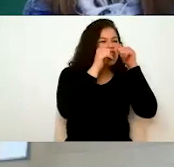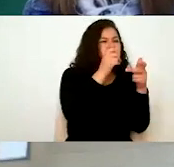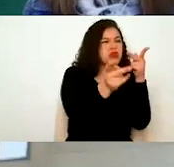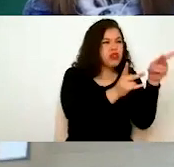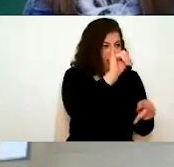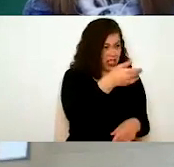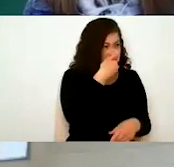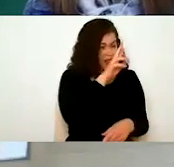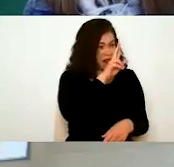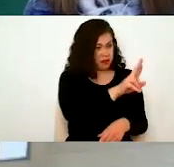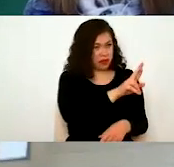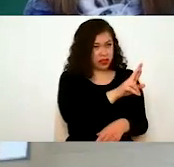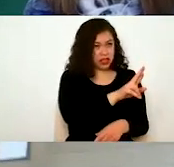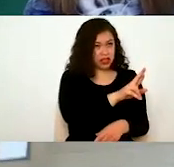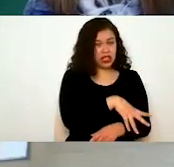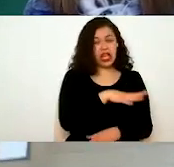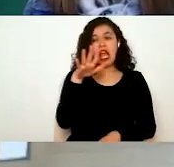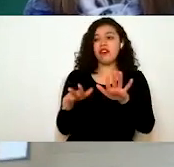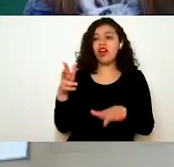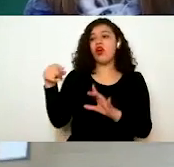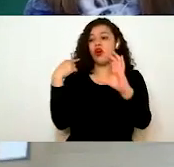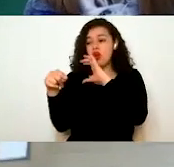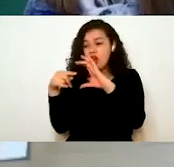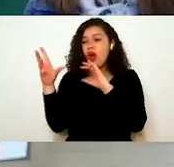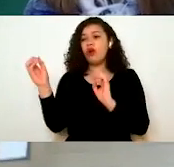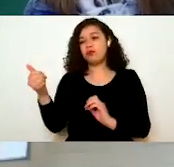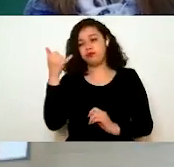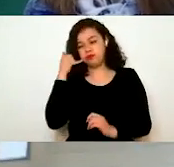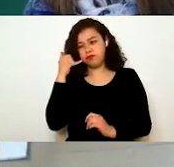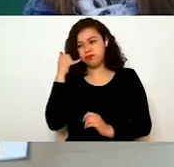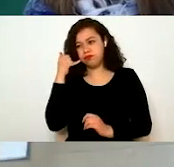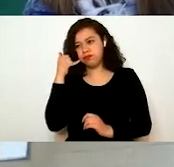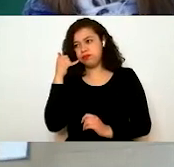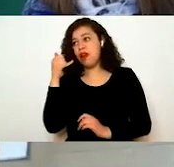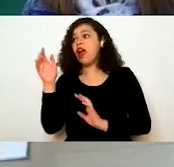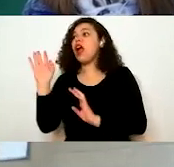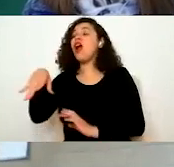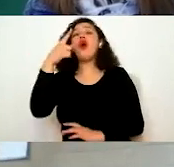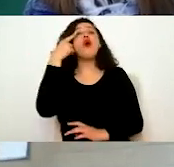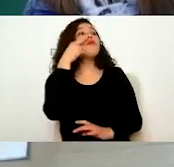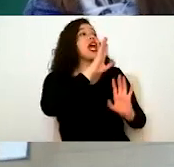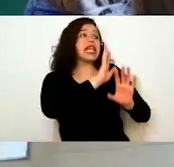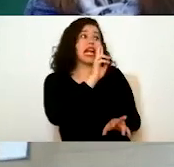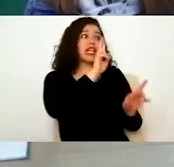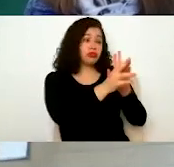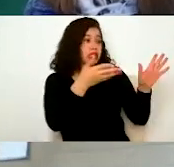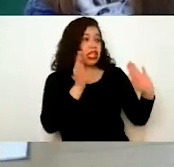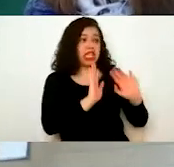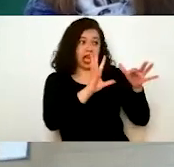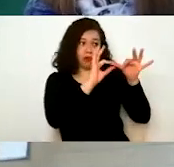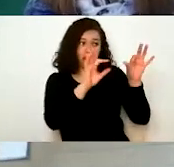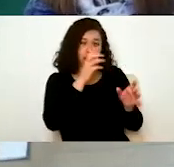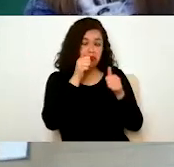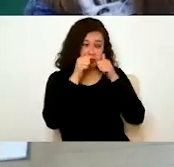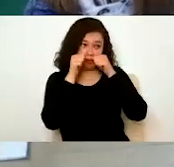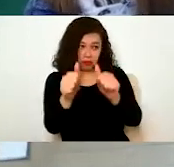los asesores ya sea que les contesten por correo o por teléfono, nos avisan a mesa de ayuda. Ellos nos dicen, ¿sabes qué? Ya la atendí con tal